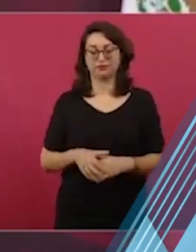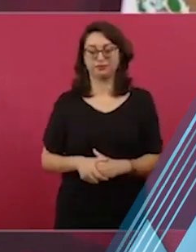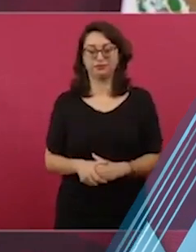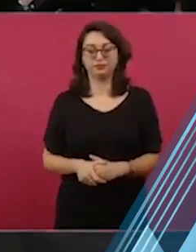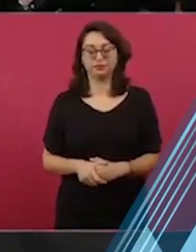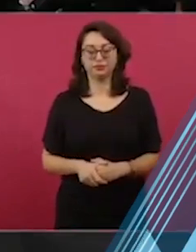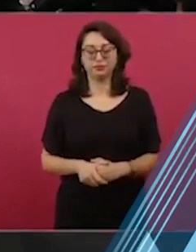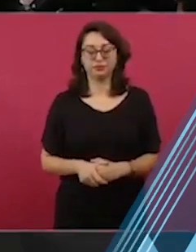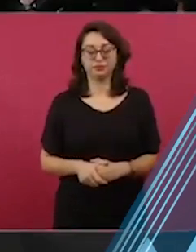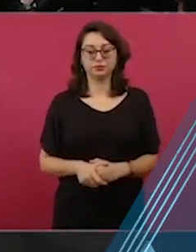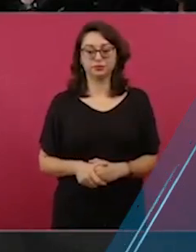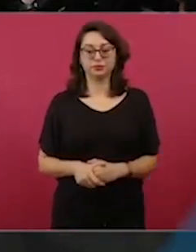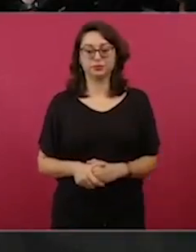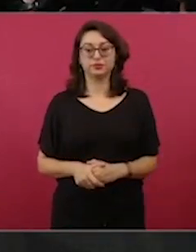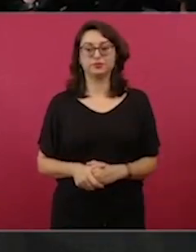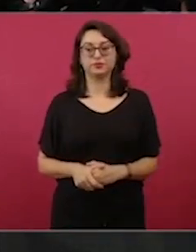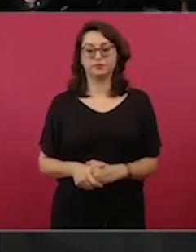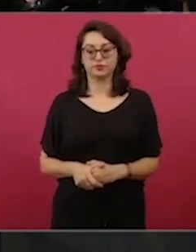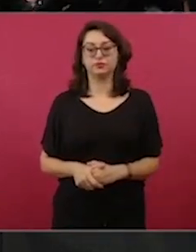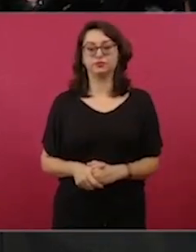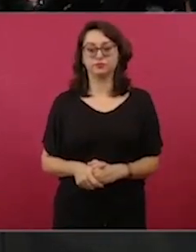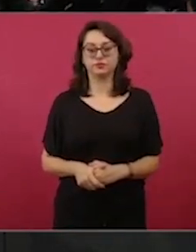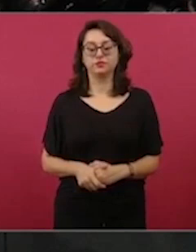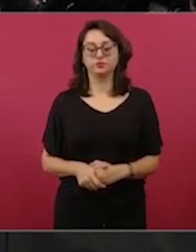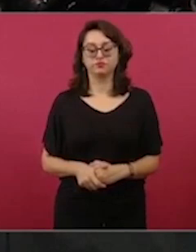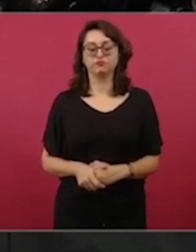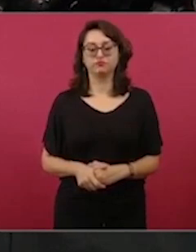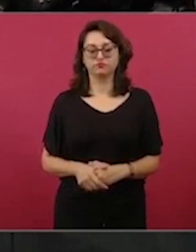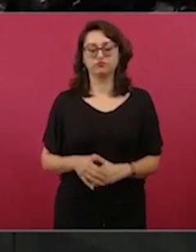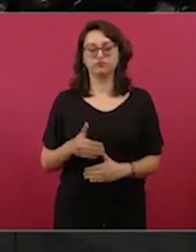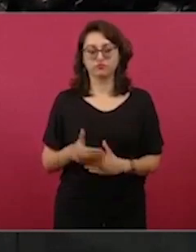Sí, estamos avanzando en eso.